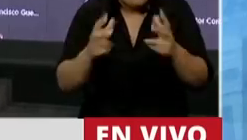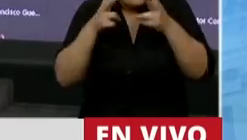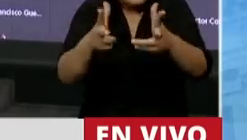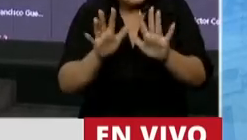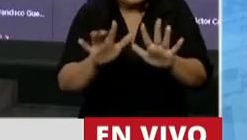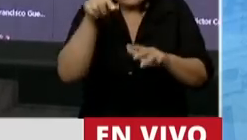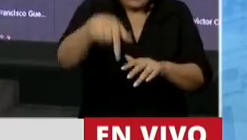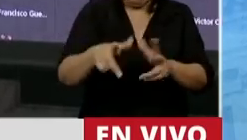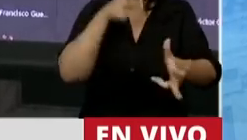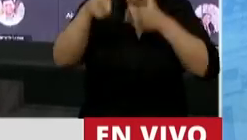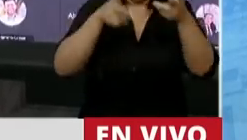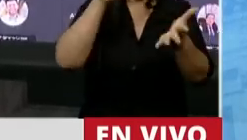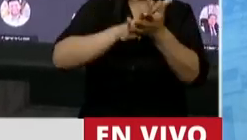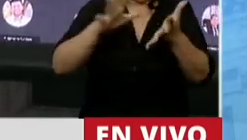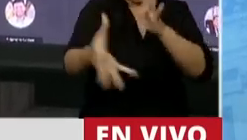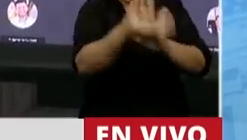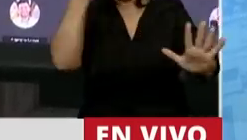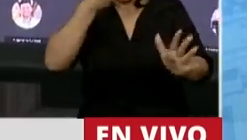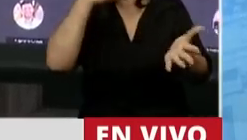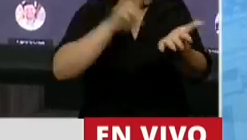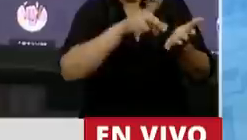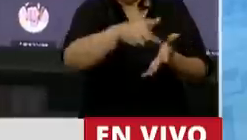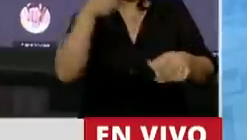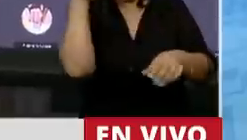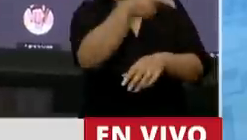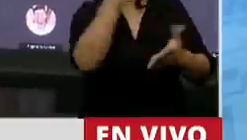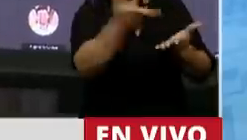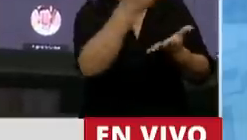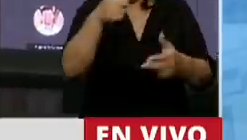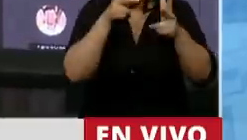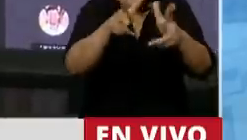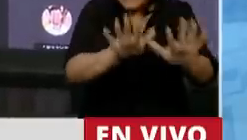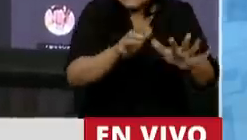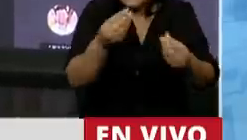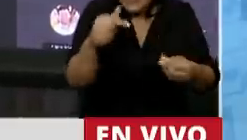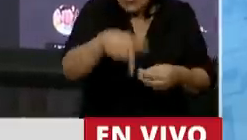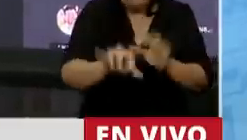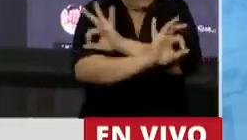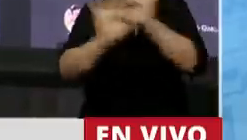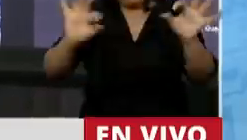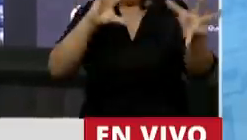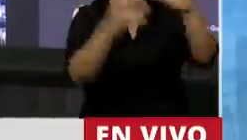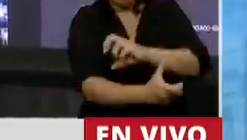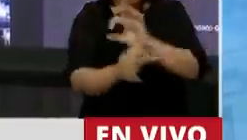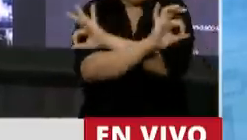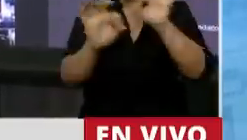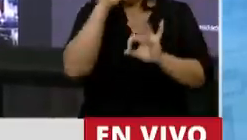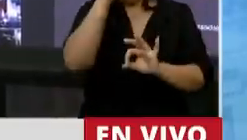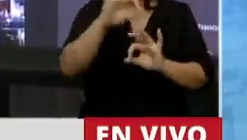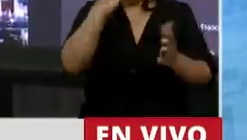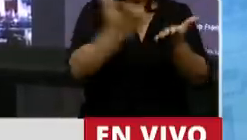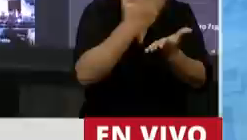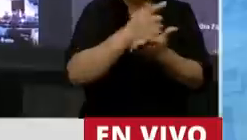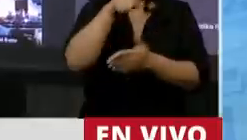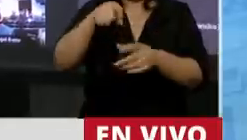ustedes se atrevan a hablar de salvajismo tributario contra la producción? Nadie destruyó el aparato productivo en la Argentina como lo